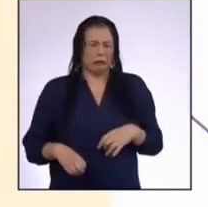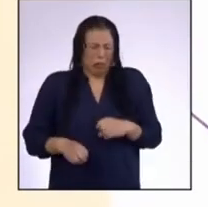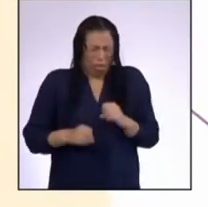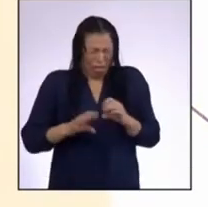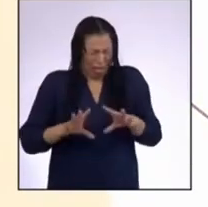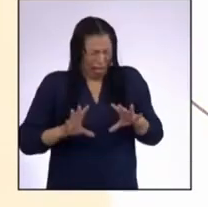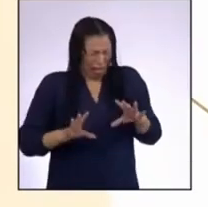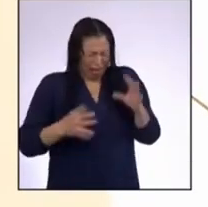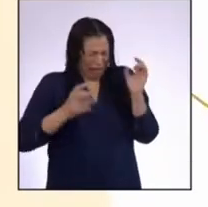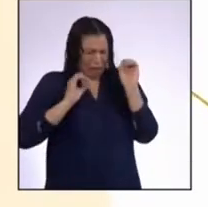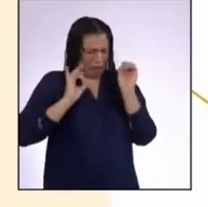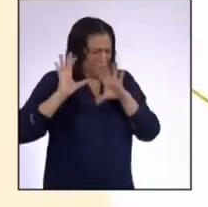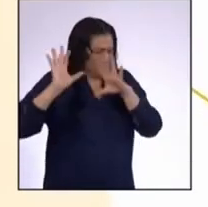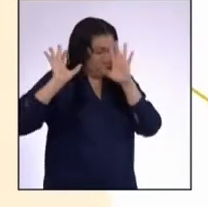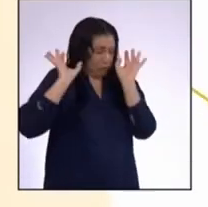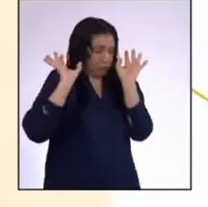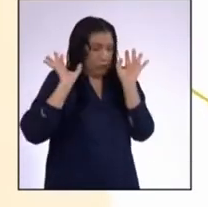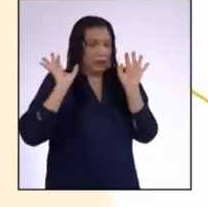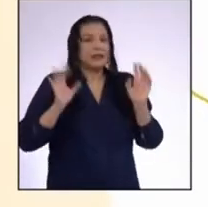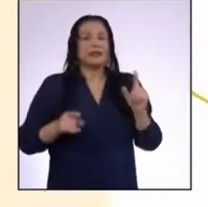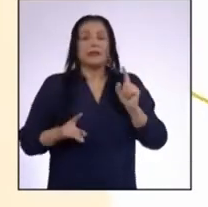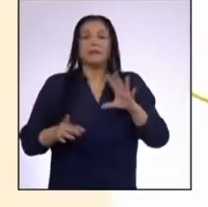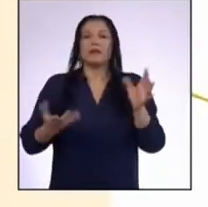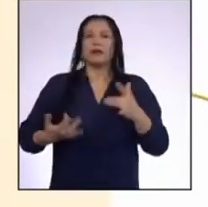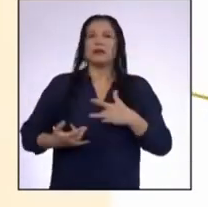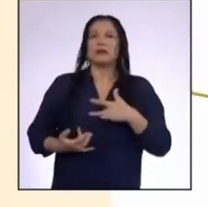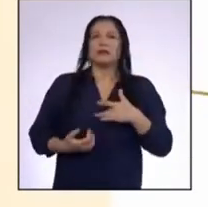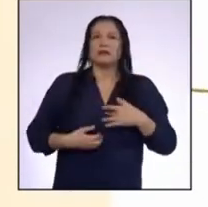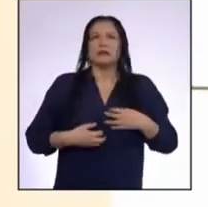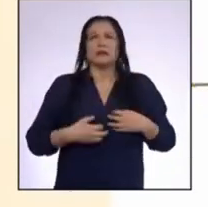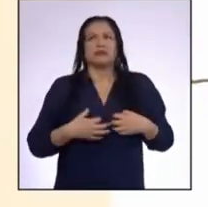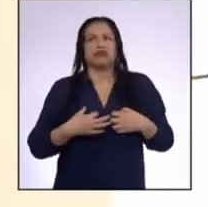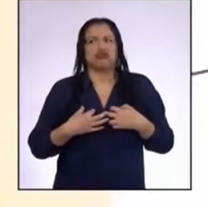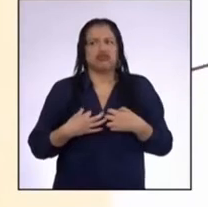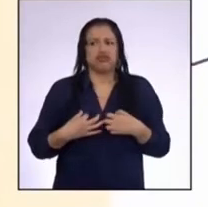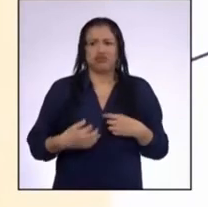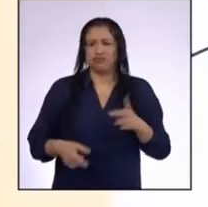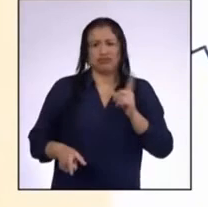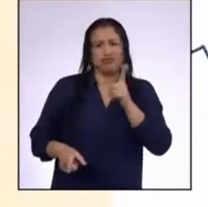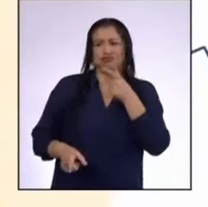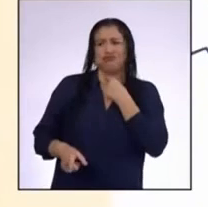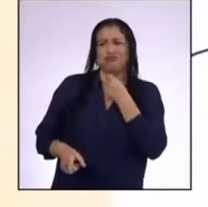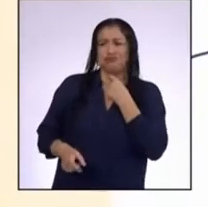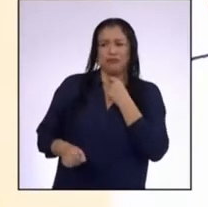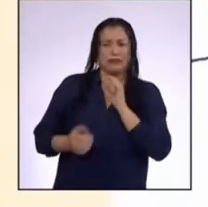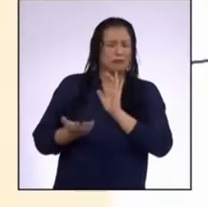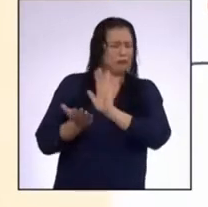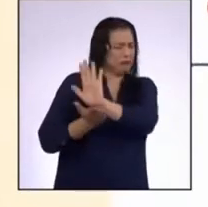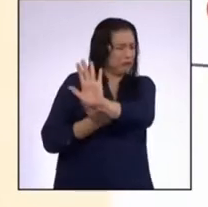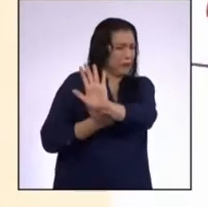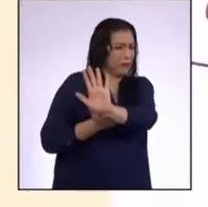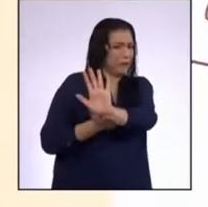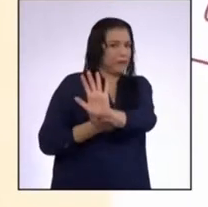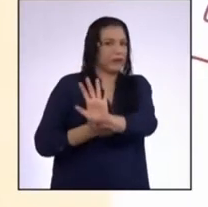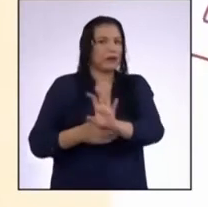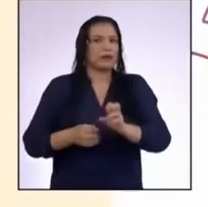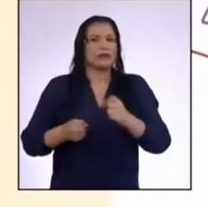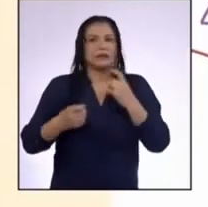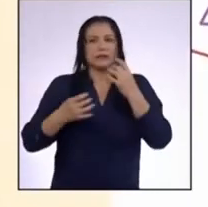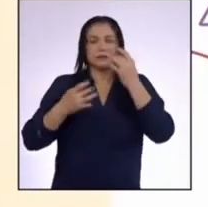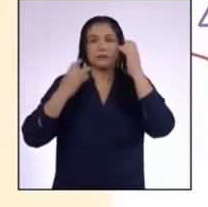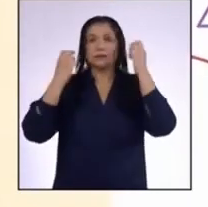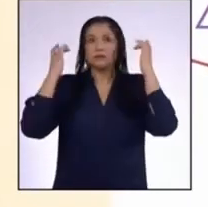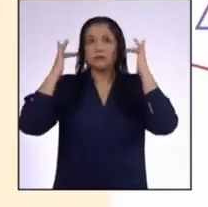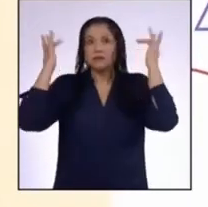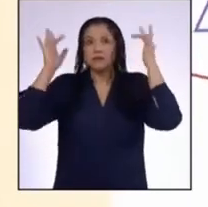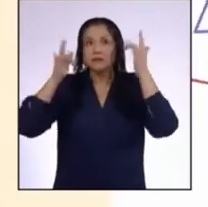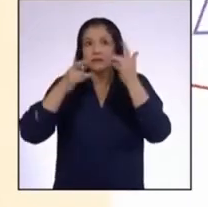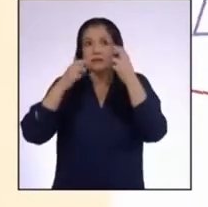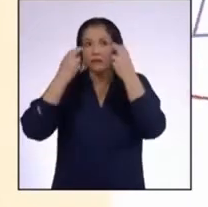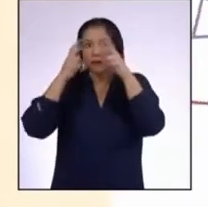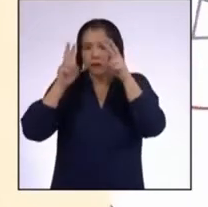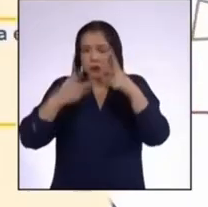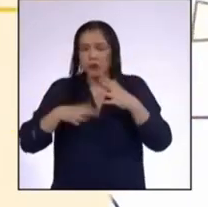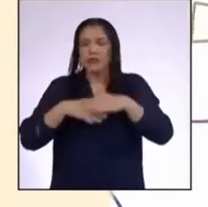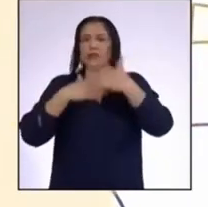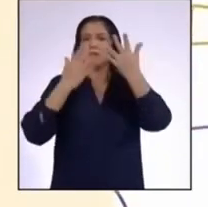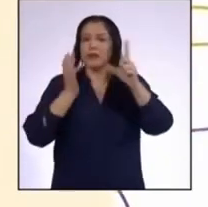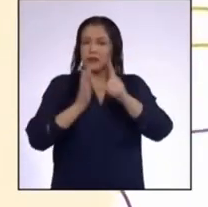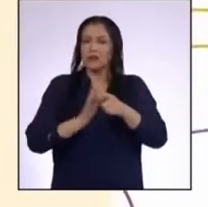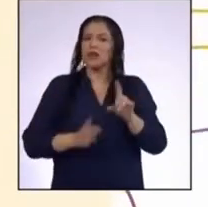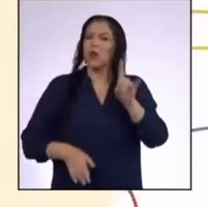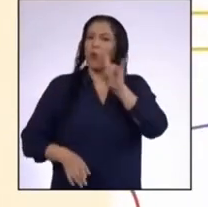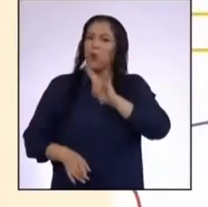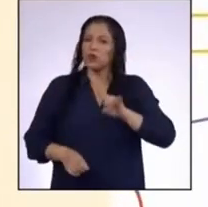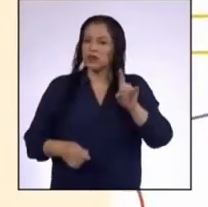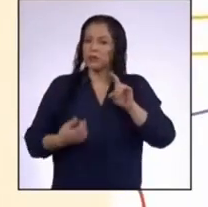repugnante o repulsivo Generándonos sensaciones de disgusto y rechazo Se agudizan nuestros sentidos Y luego nos dice que